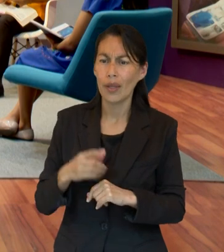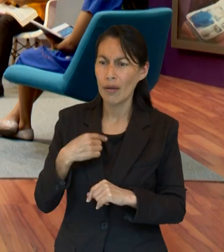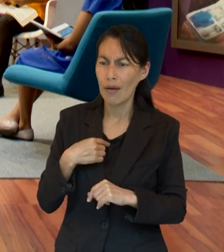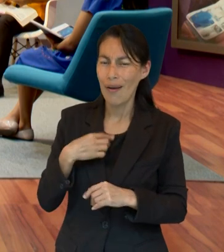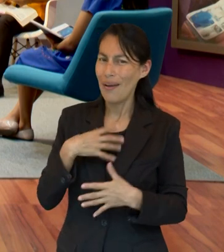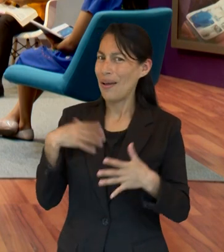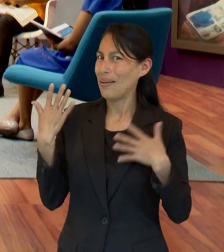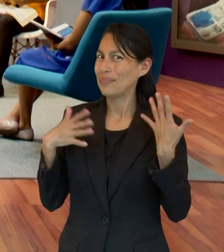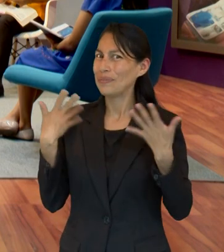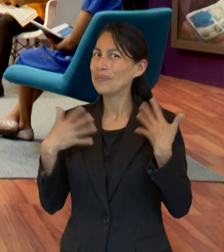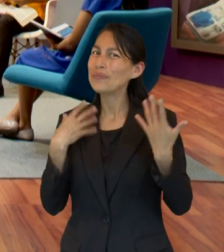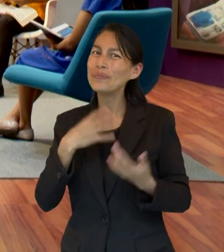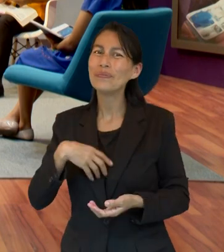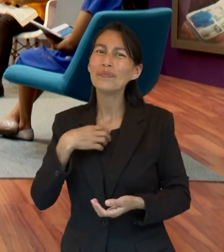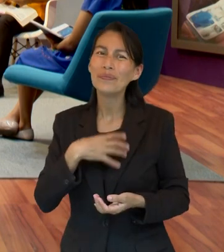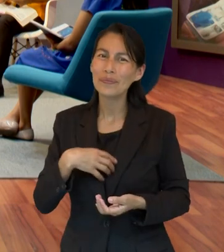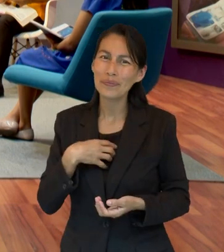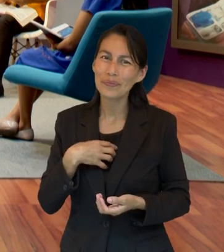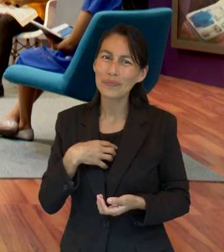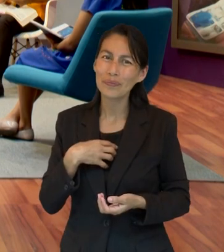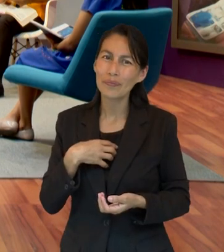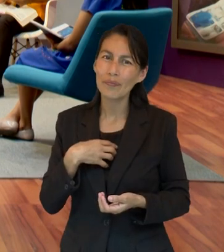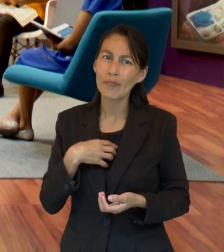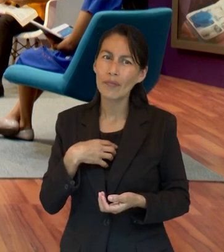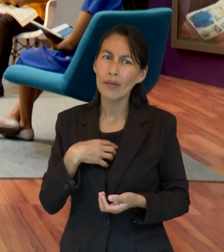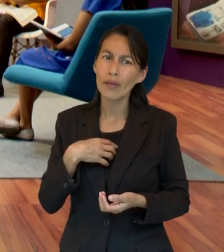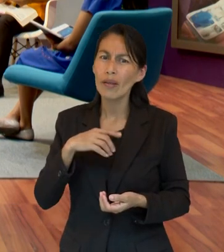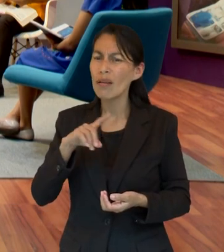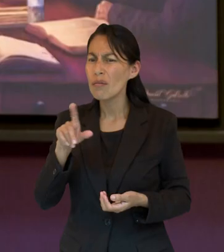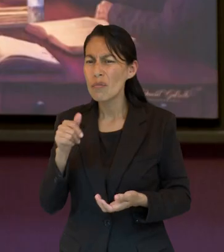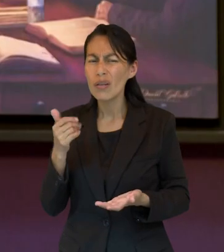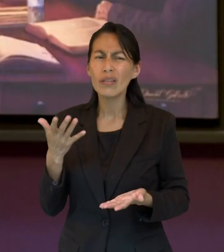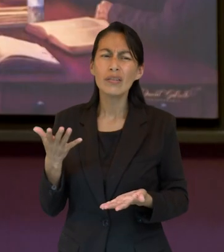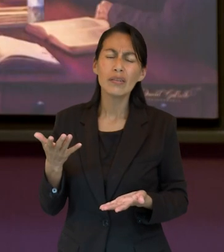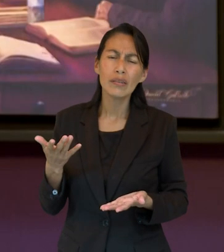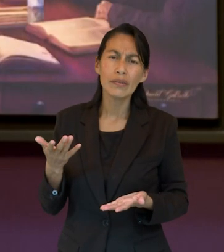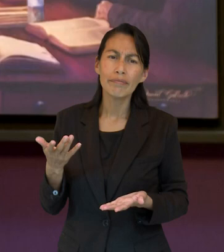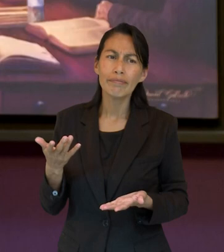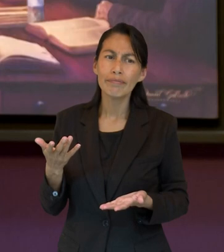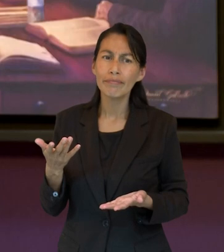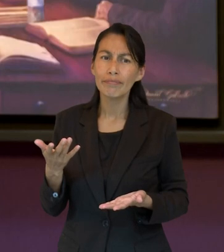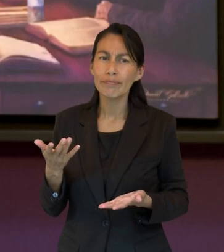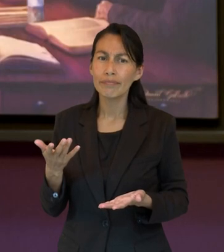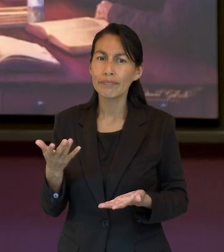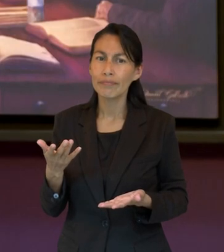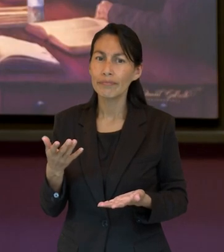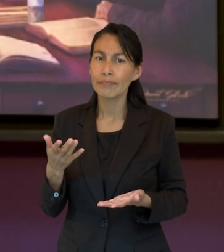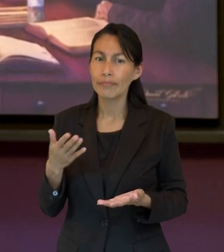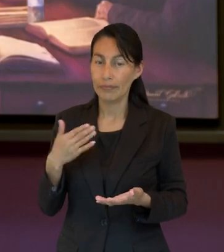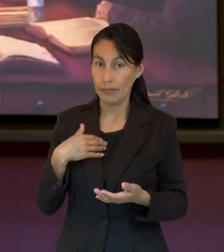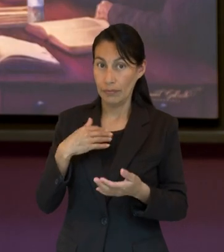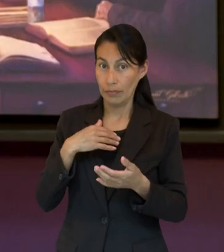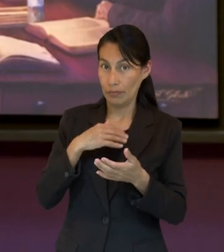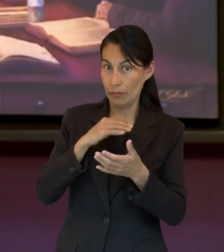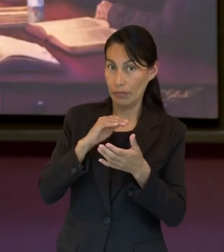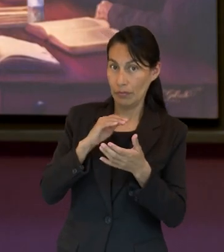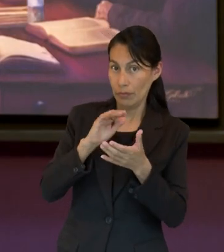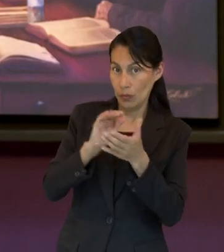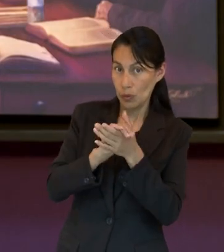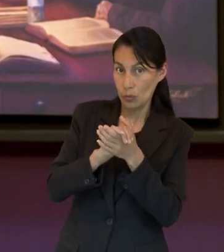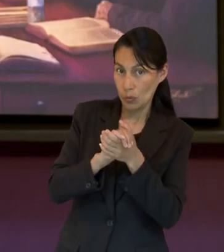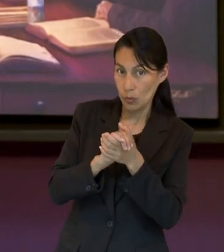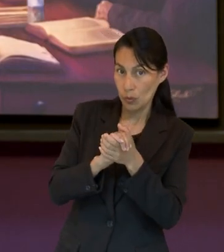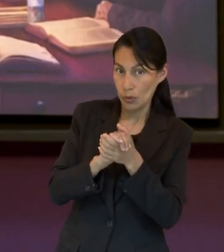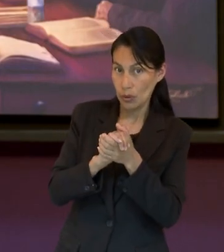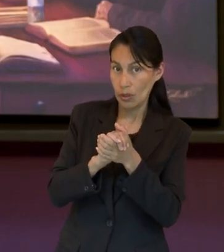pues yo estaba bien contento y por allí este más adelante pues nosotros teníamos